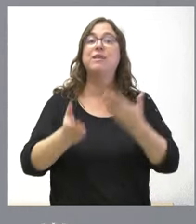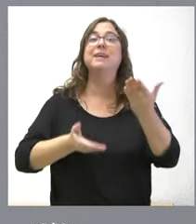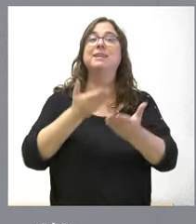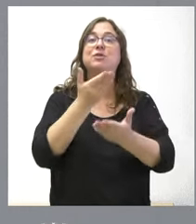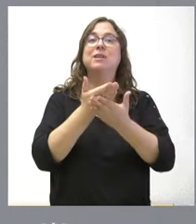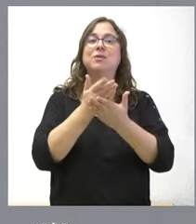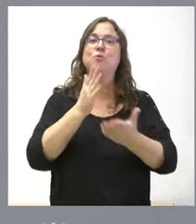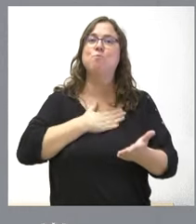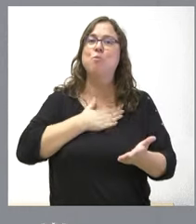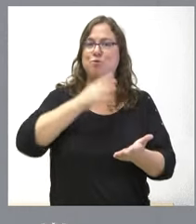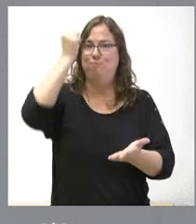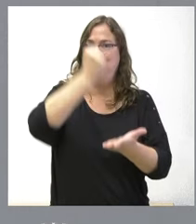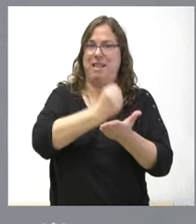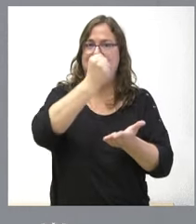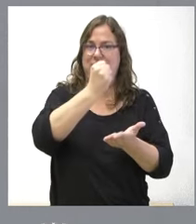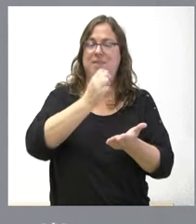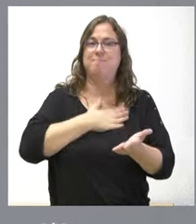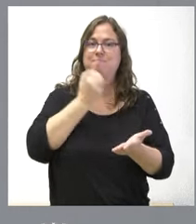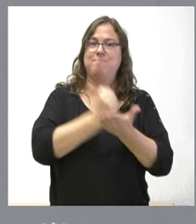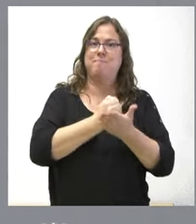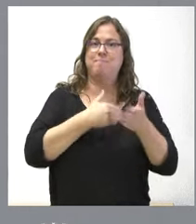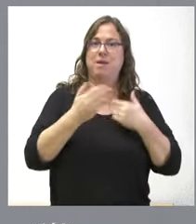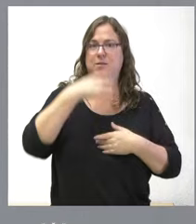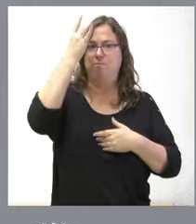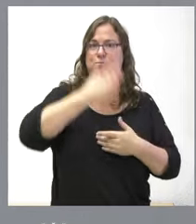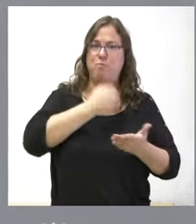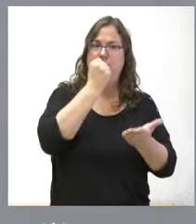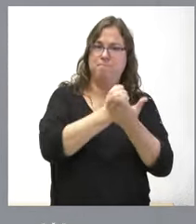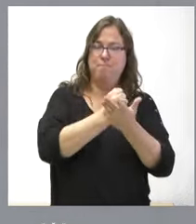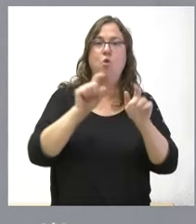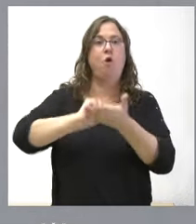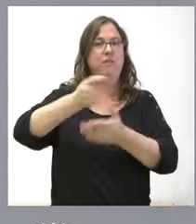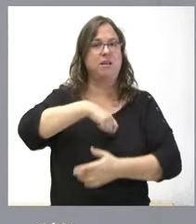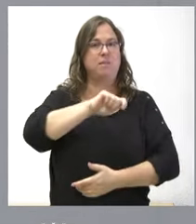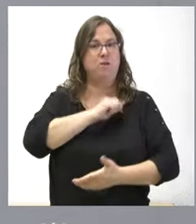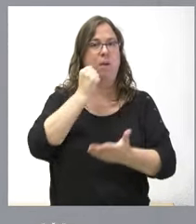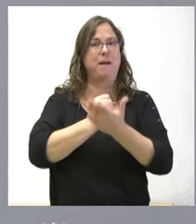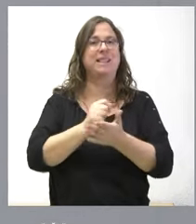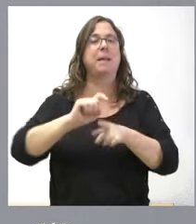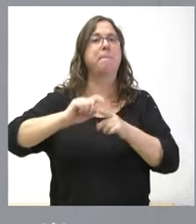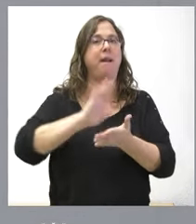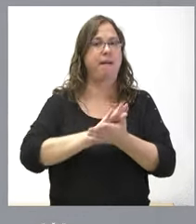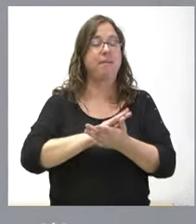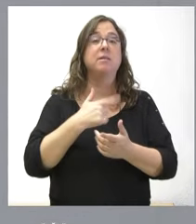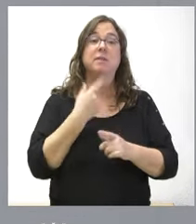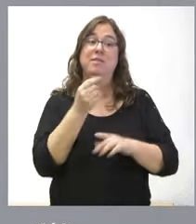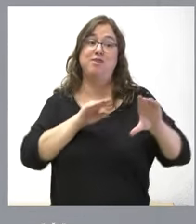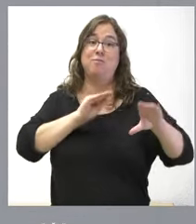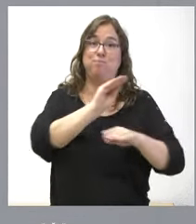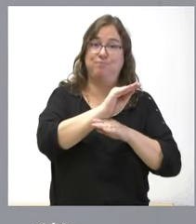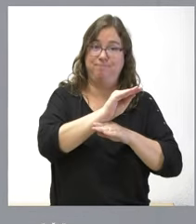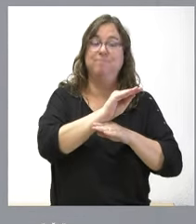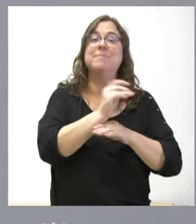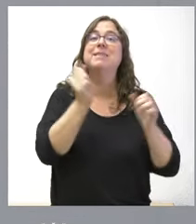patentes ante la Oficina Española de Patentes y Marcas. De esta forma, son cantidades que reciben las universidades, pero que